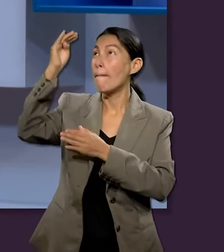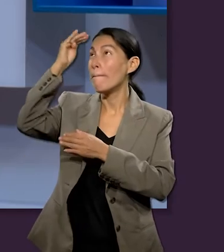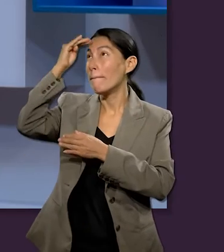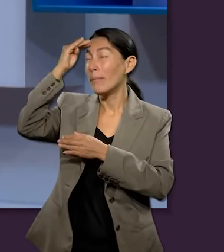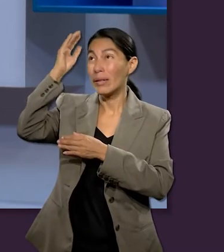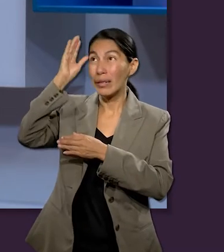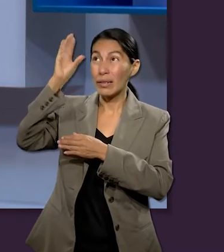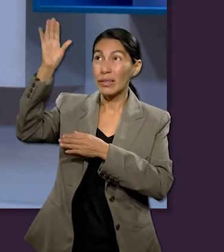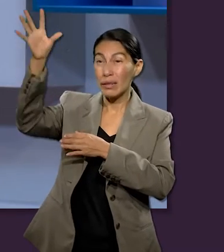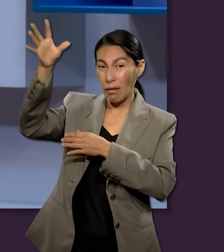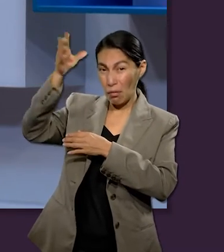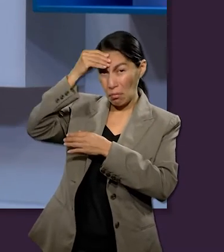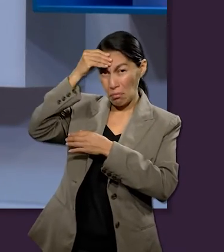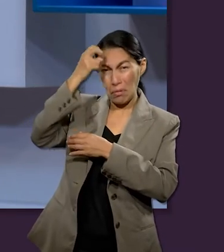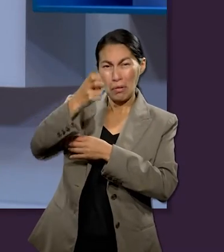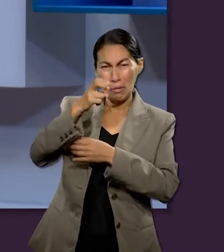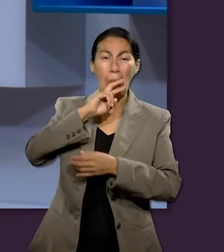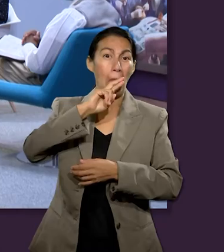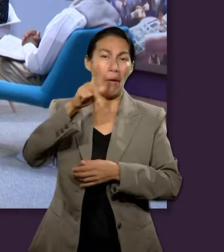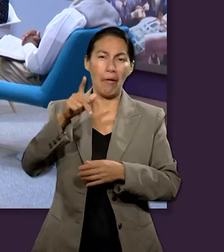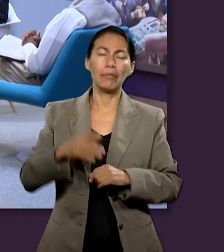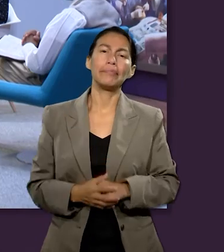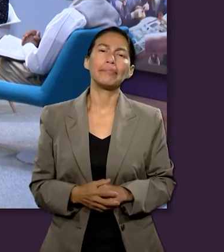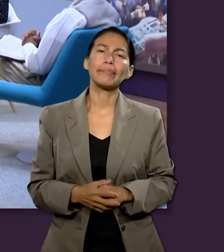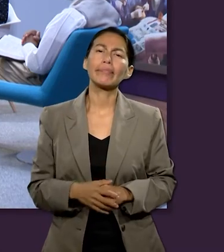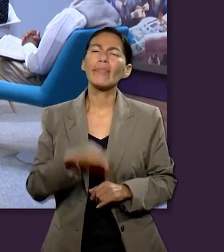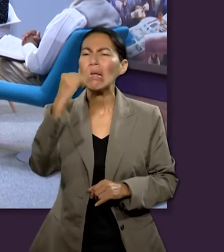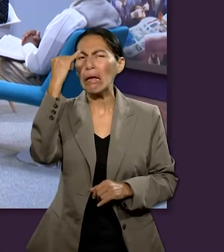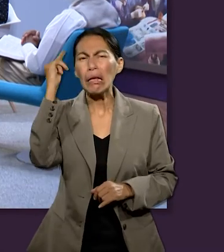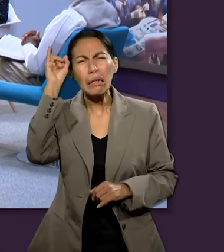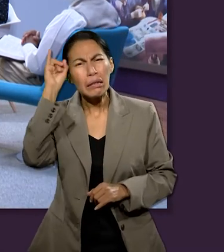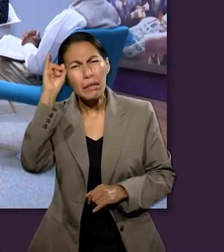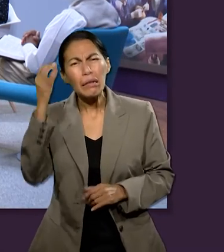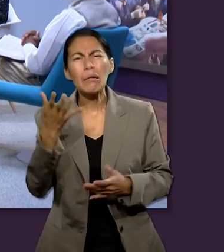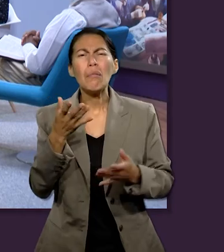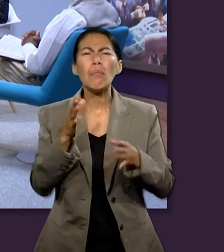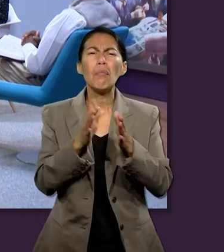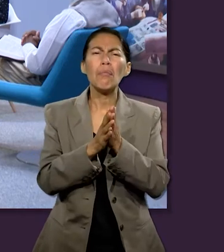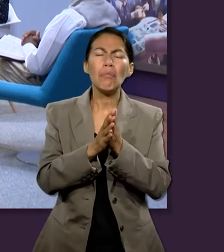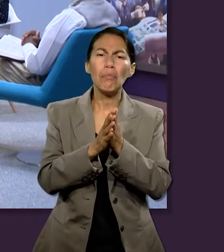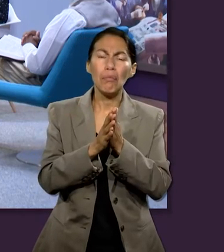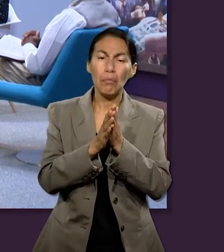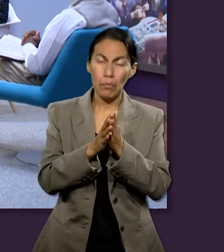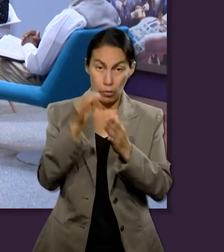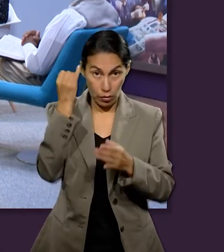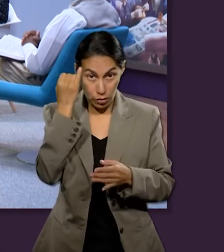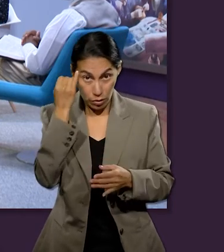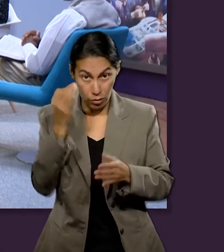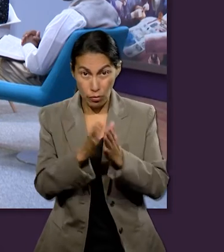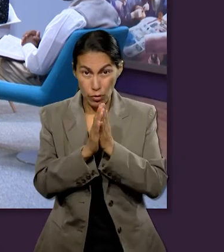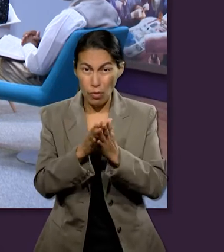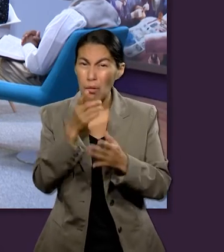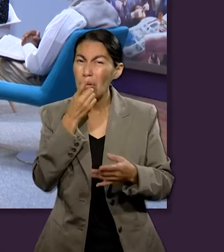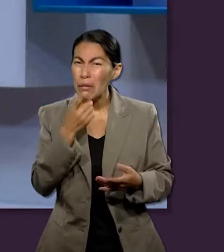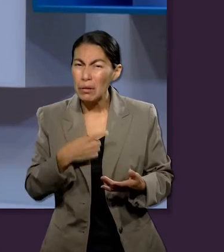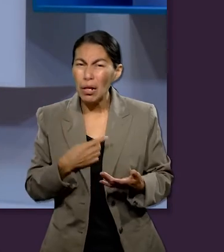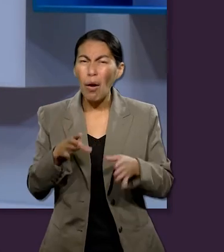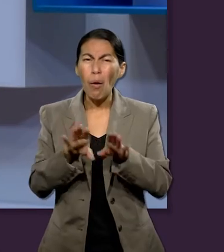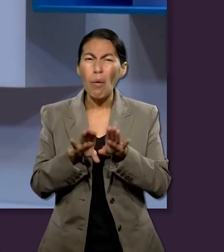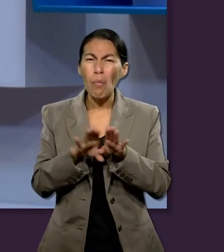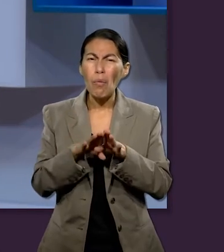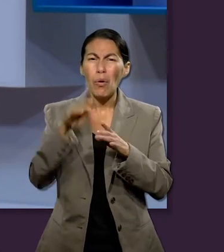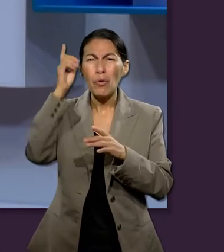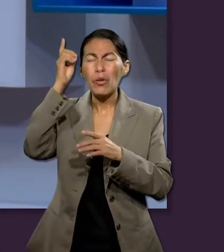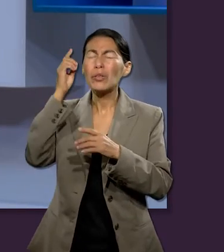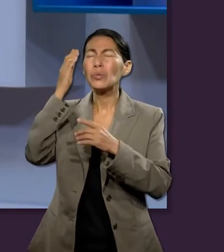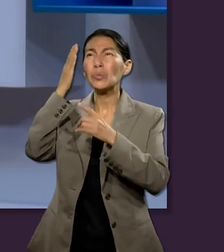Cristo. ¿Nos podrías decir, Isa, y cuál es el sueño de Dios que lo tiene para nosotros